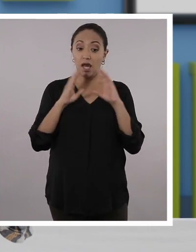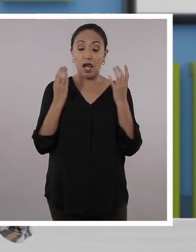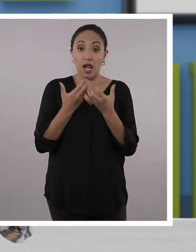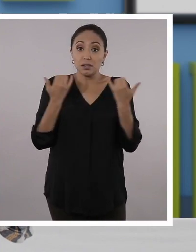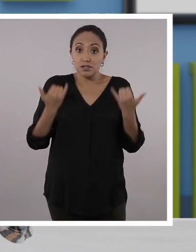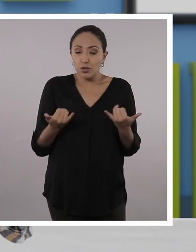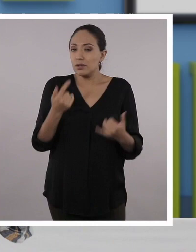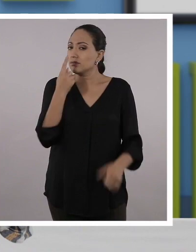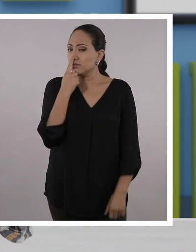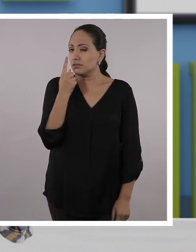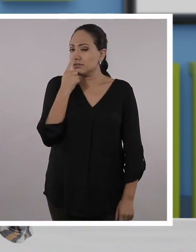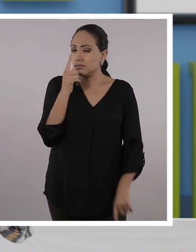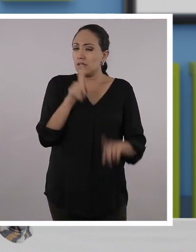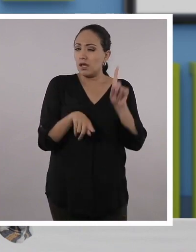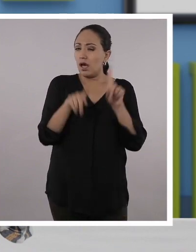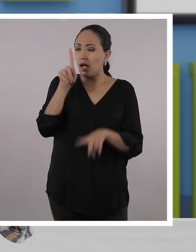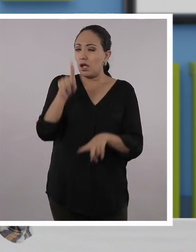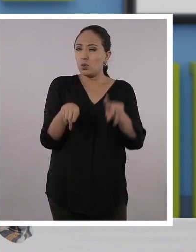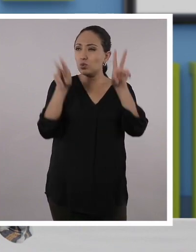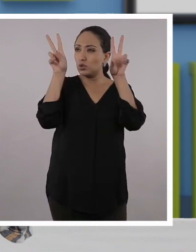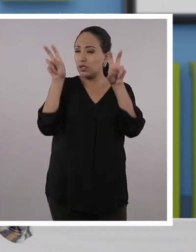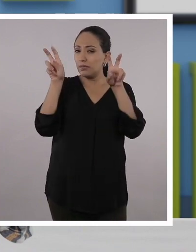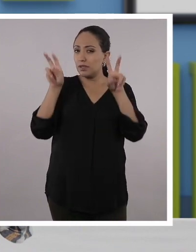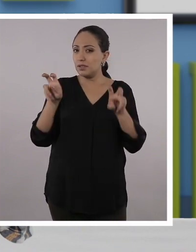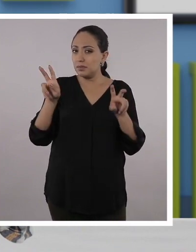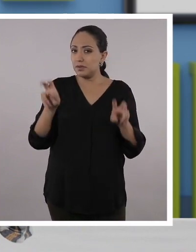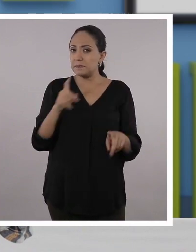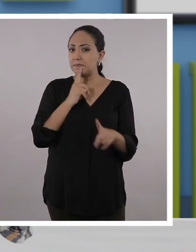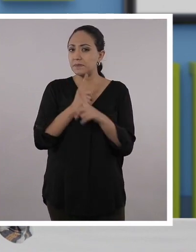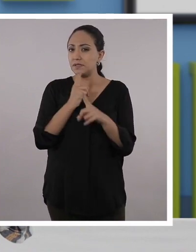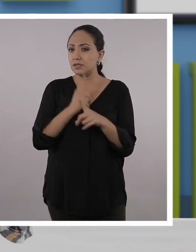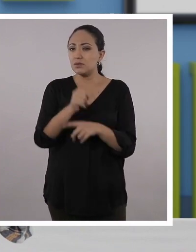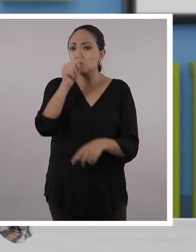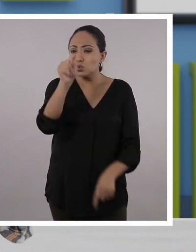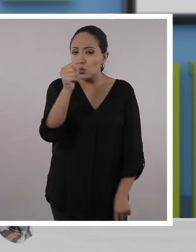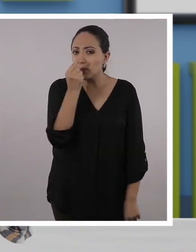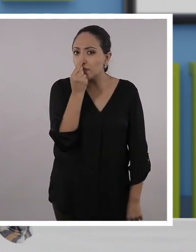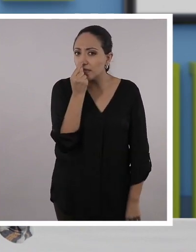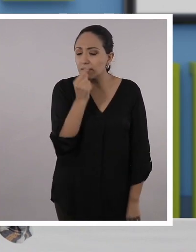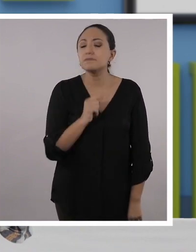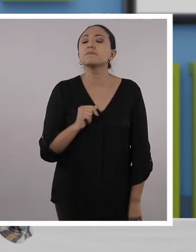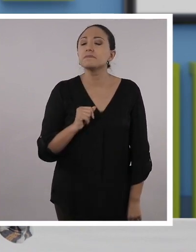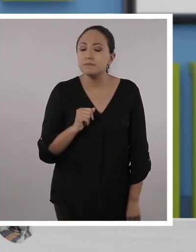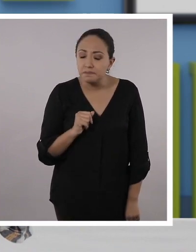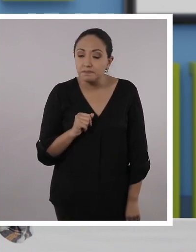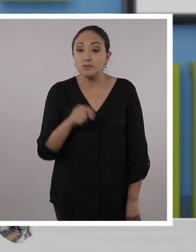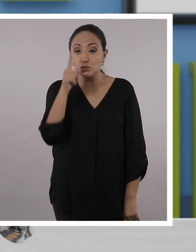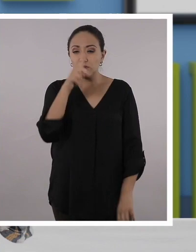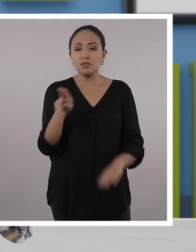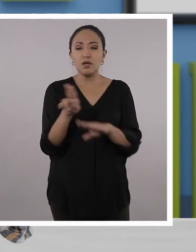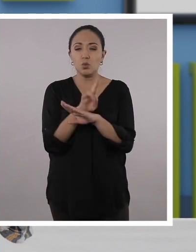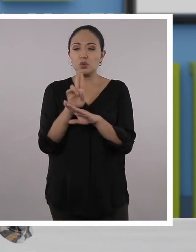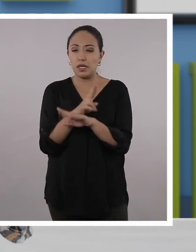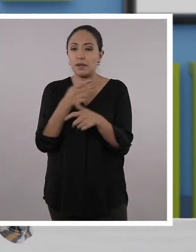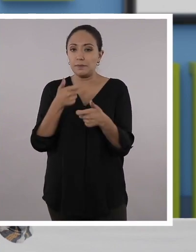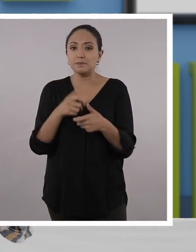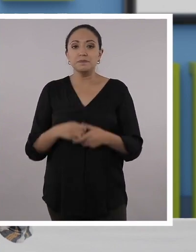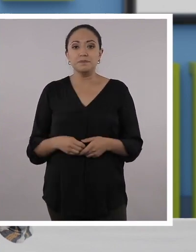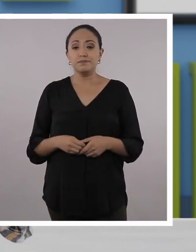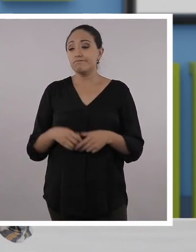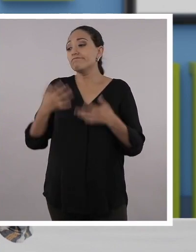Como vieron, la clase de hoy tuvo algunos temas que estoy seguro que fueron de su interés y créanme, los van a utilizar.